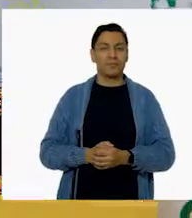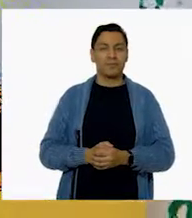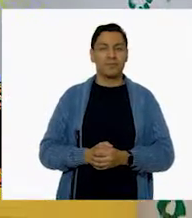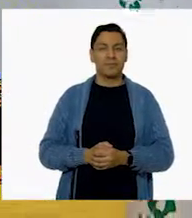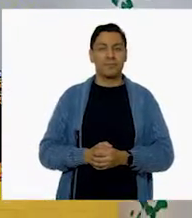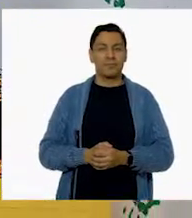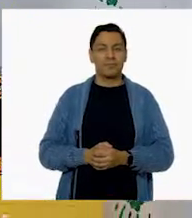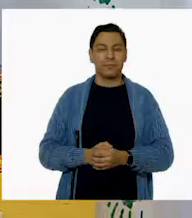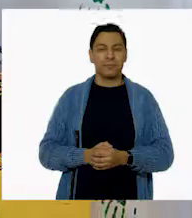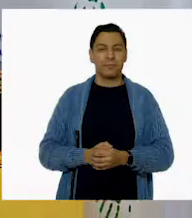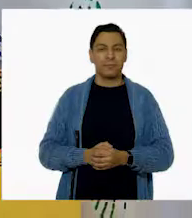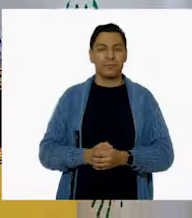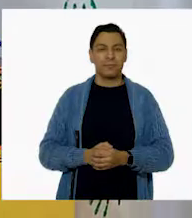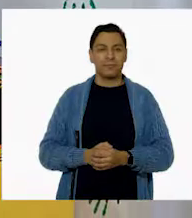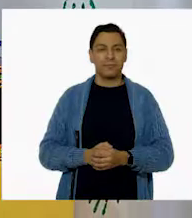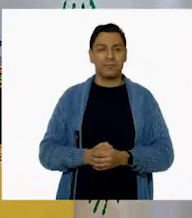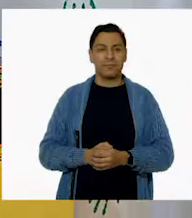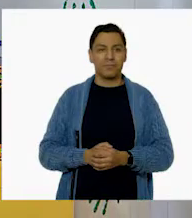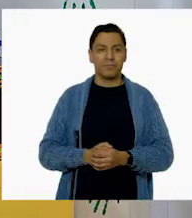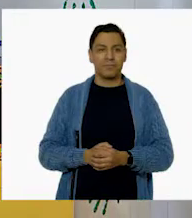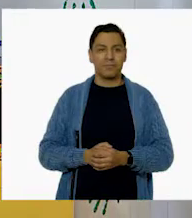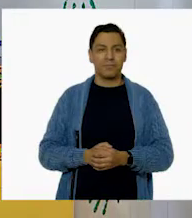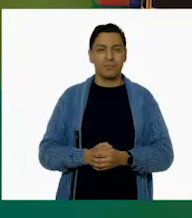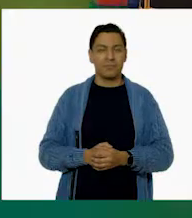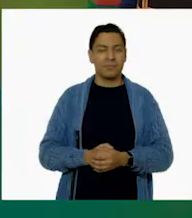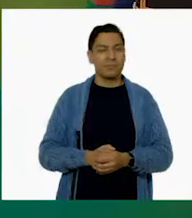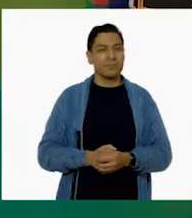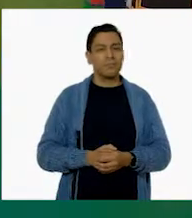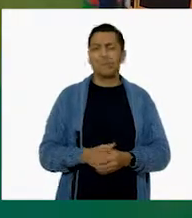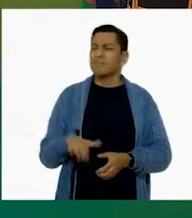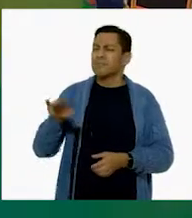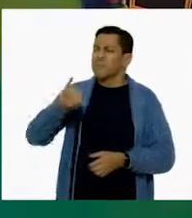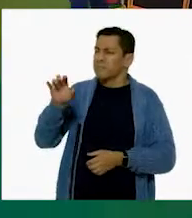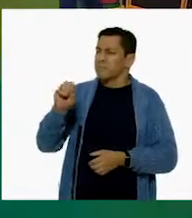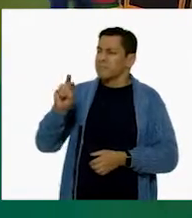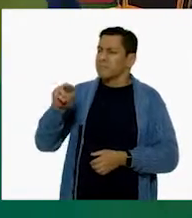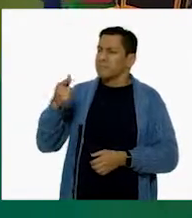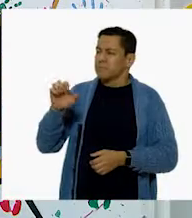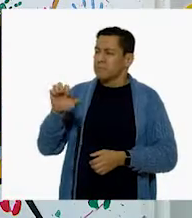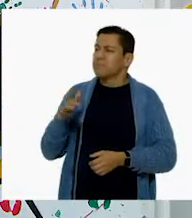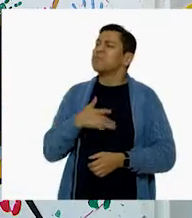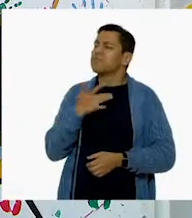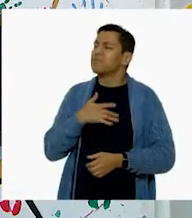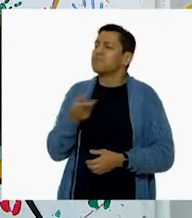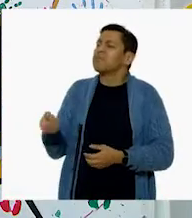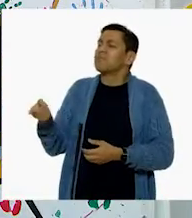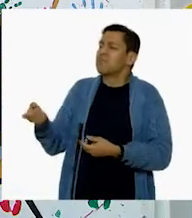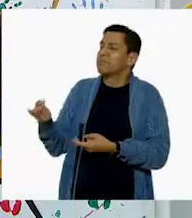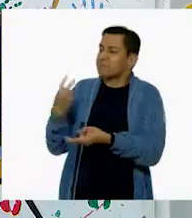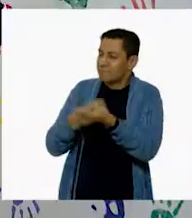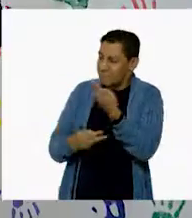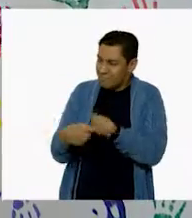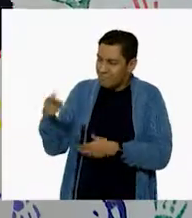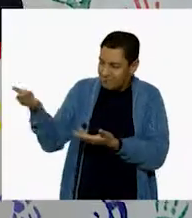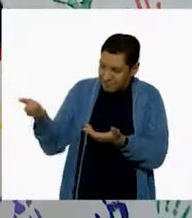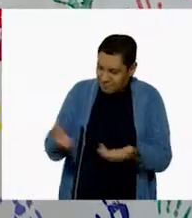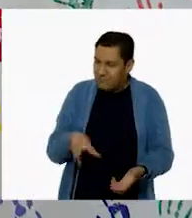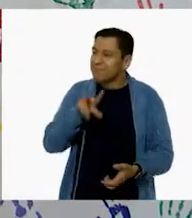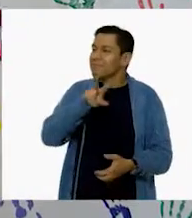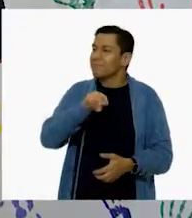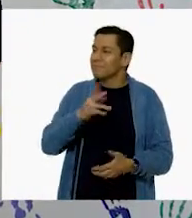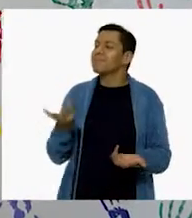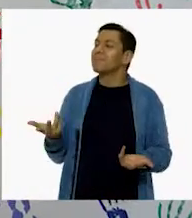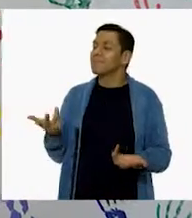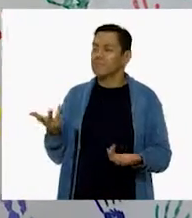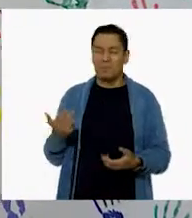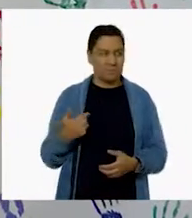Y lo guardamos aquí. Oye, Jorge, cuéntanos cómo te sientes de estar aquí con nosotros. Bastante feliz,